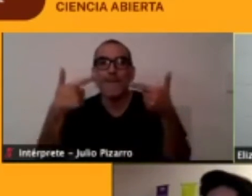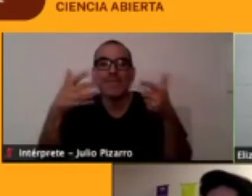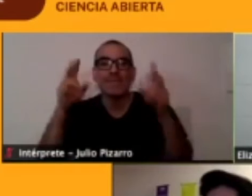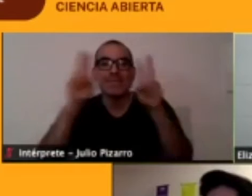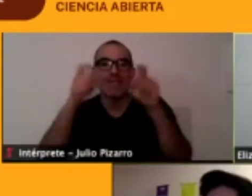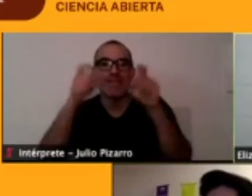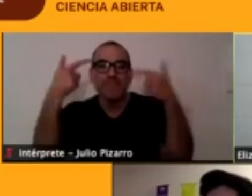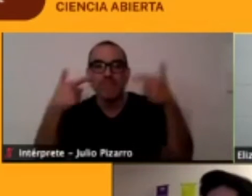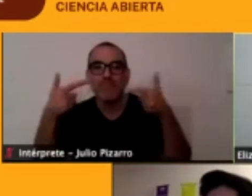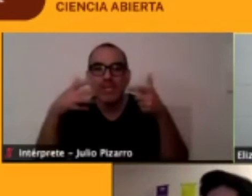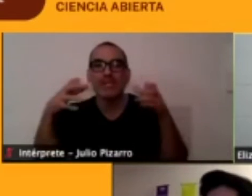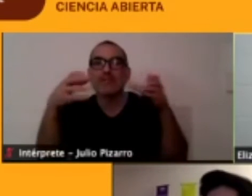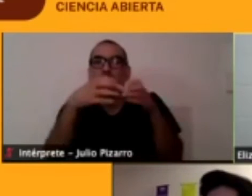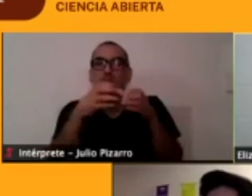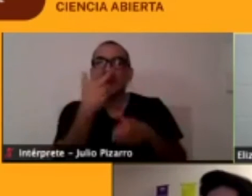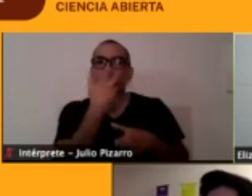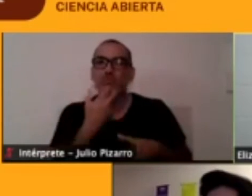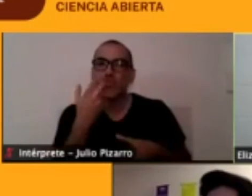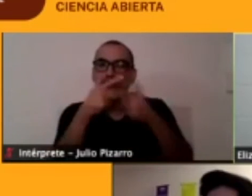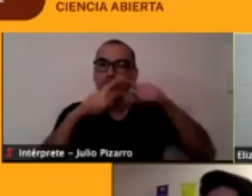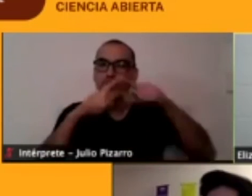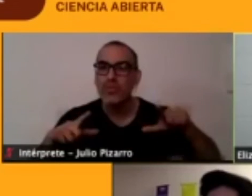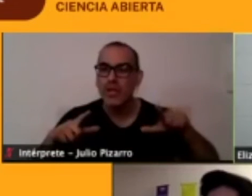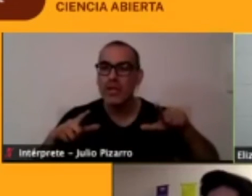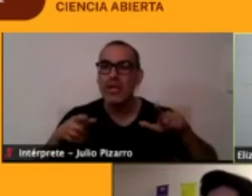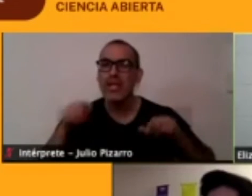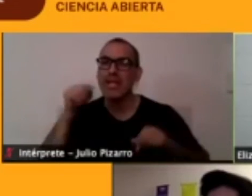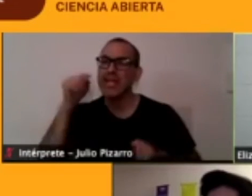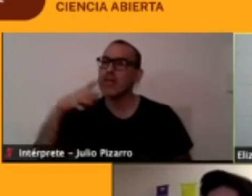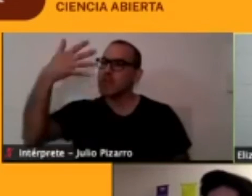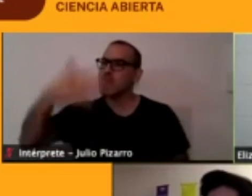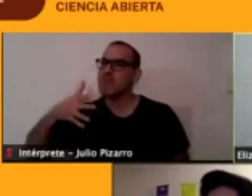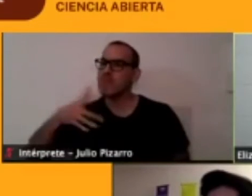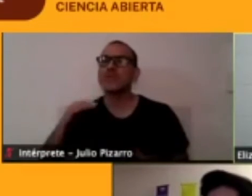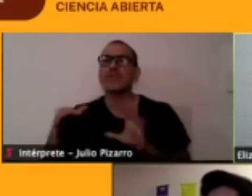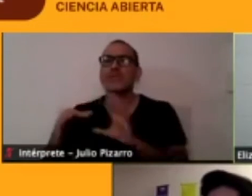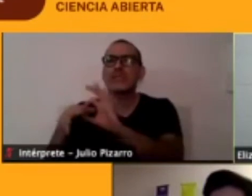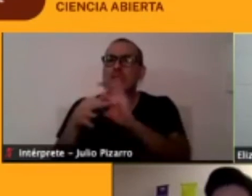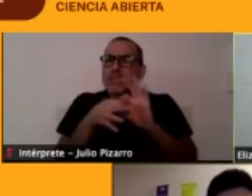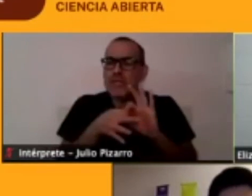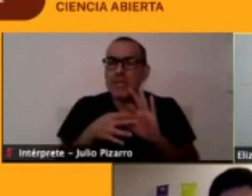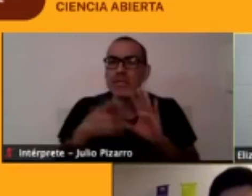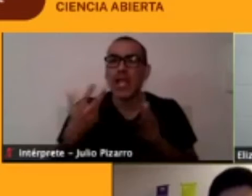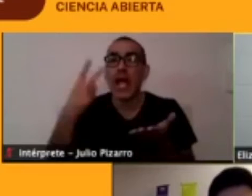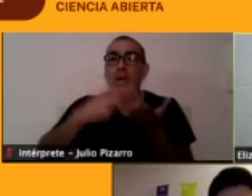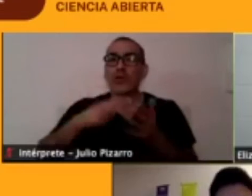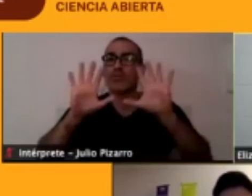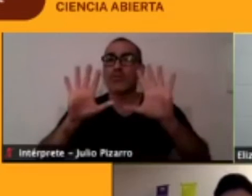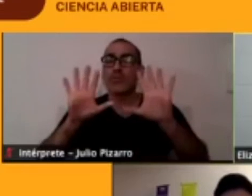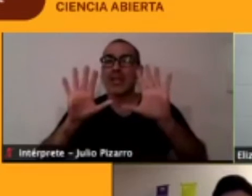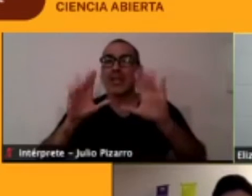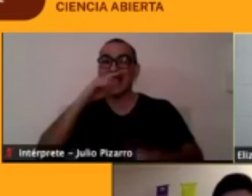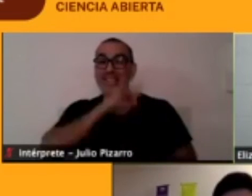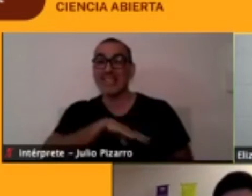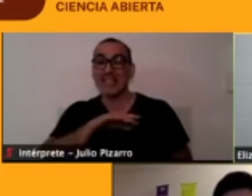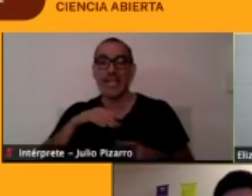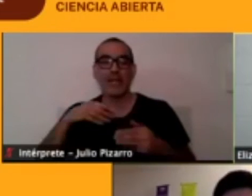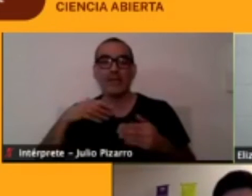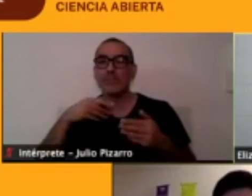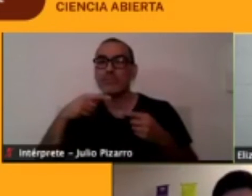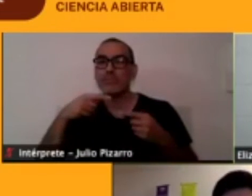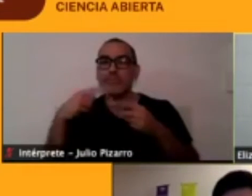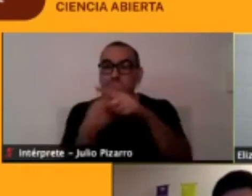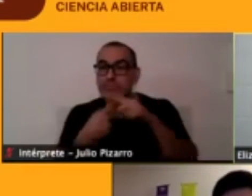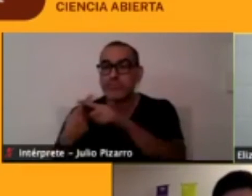pertinente y sobre todo en el momento, eso fue el 2010, cuando en Chile se estaba hablando Chile bilingüe